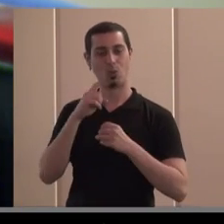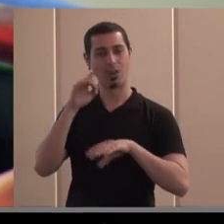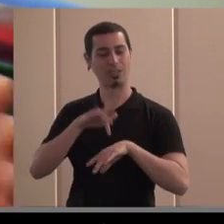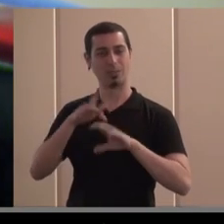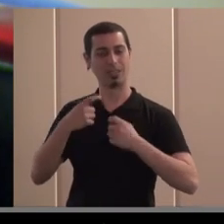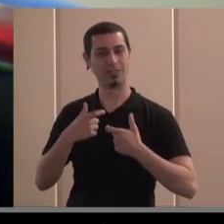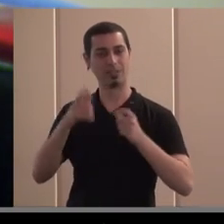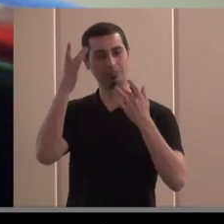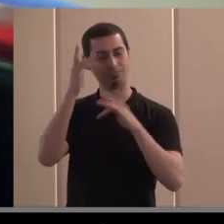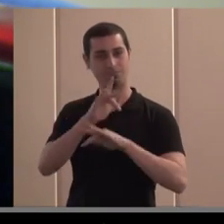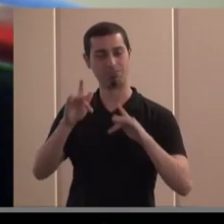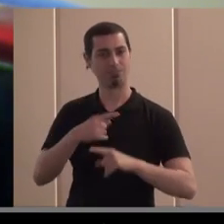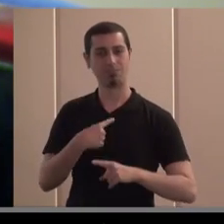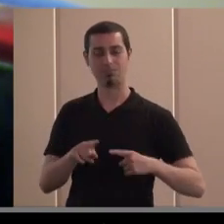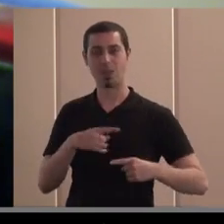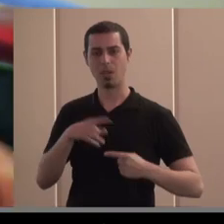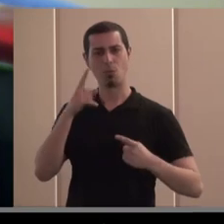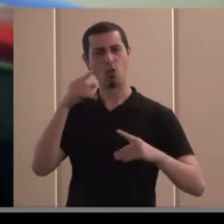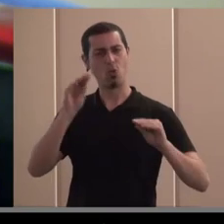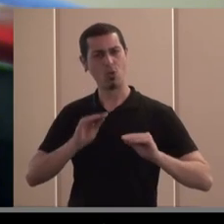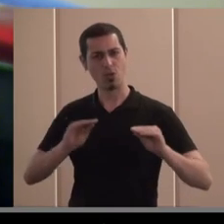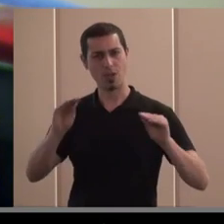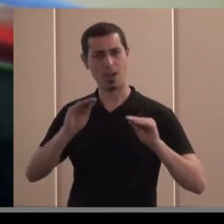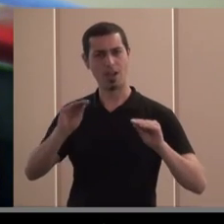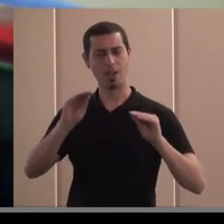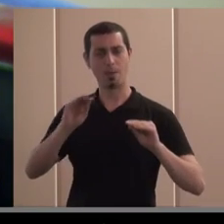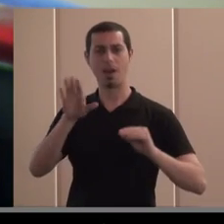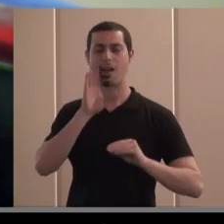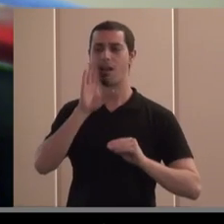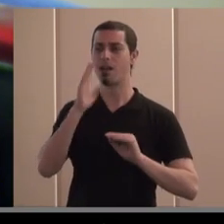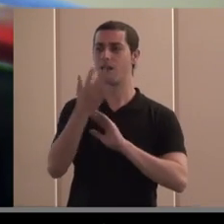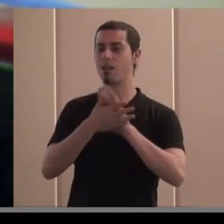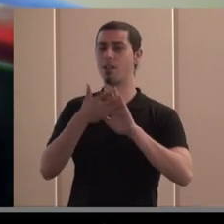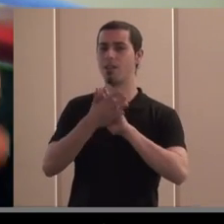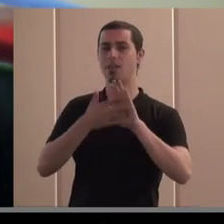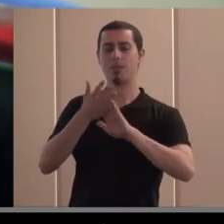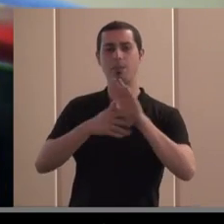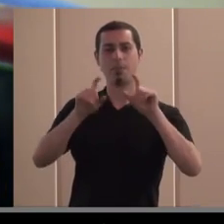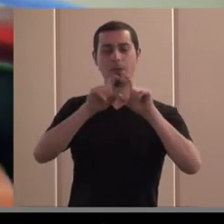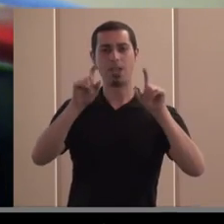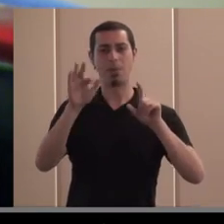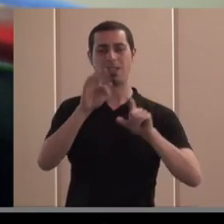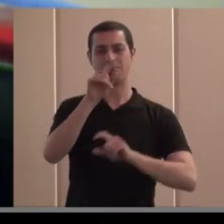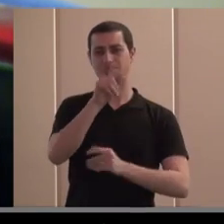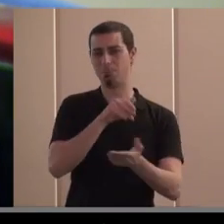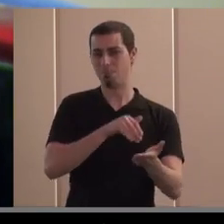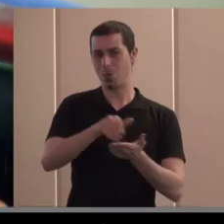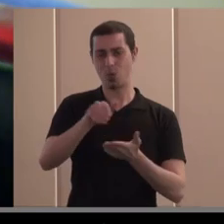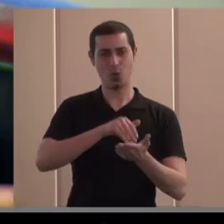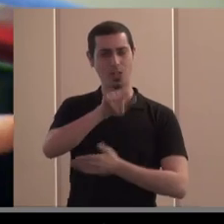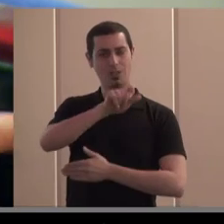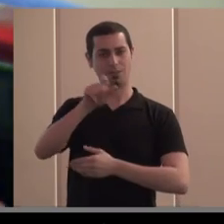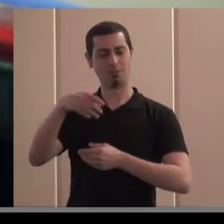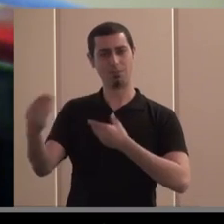entonces me llama la atención que habiendo pues tantas empresas y sobre todo muchos millones de trabajadores que cuelgan pues de las